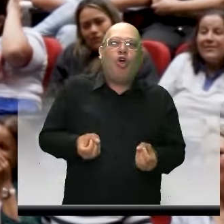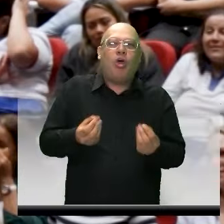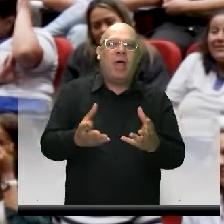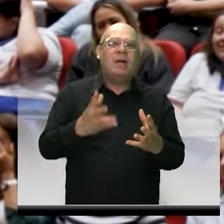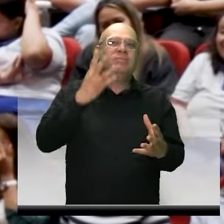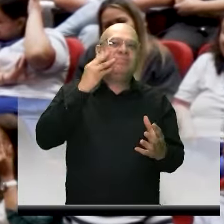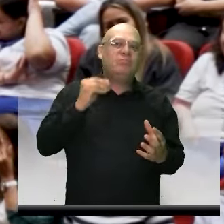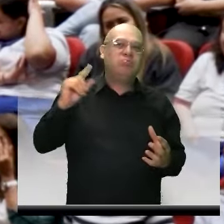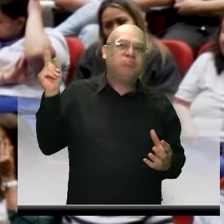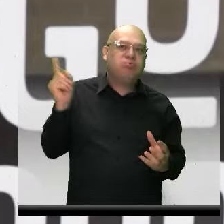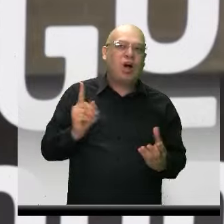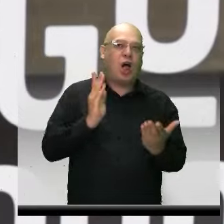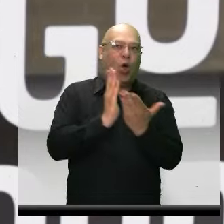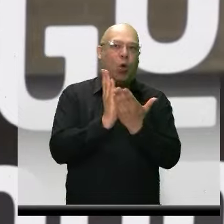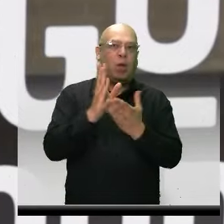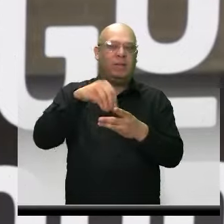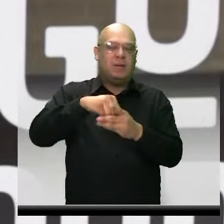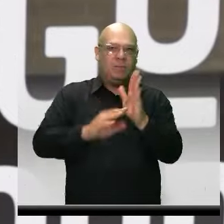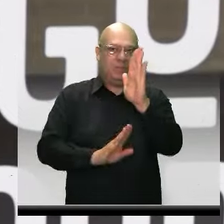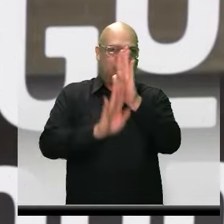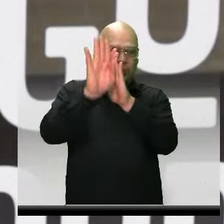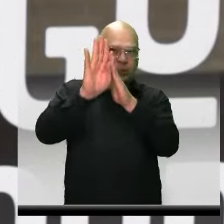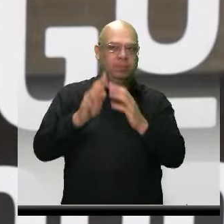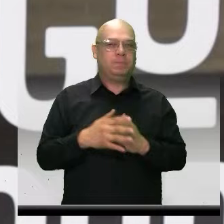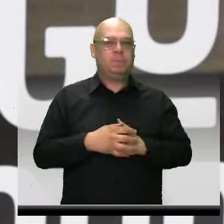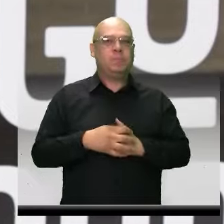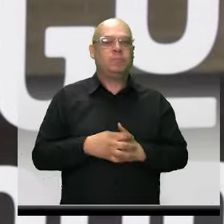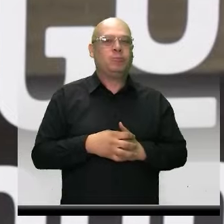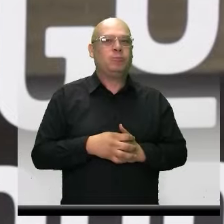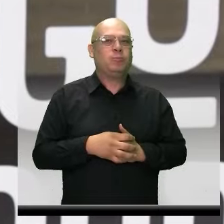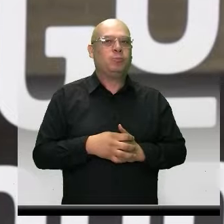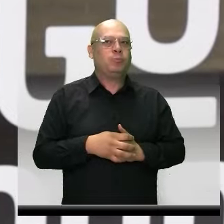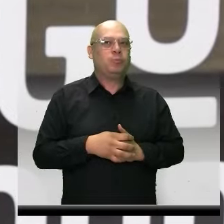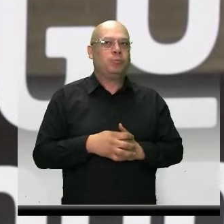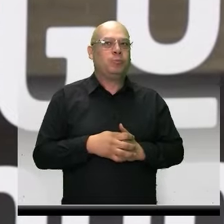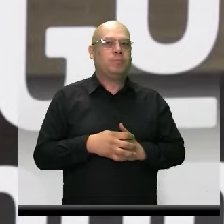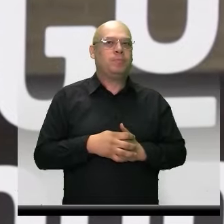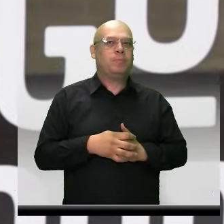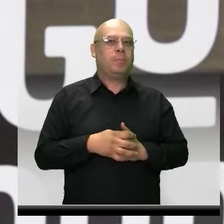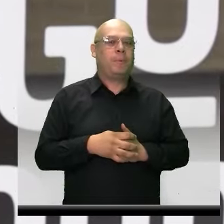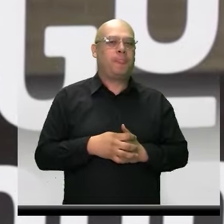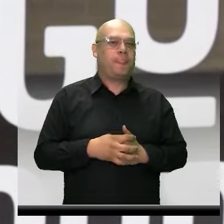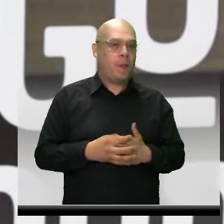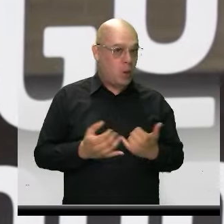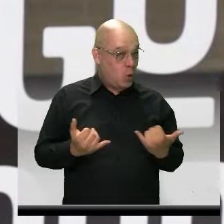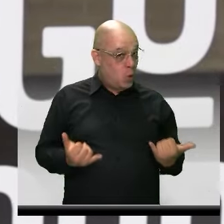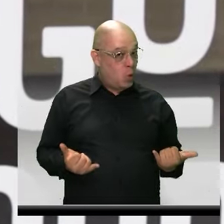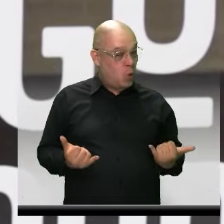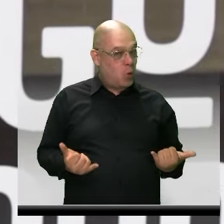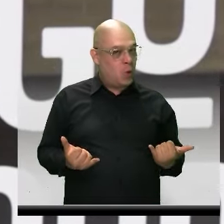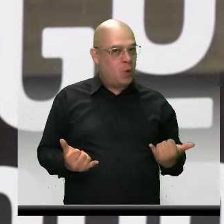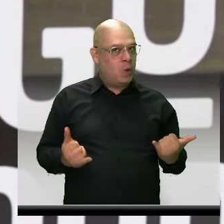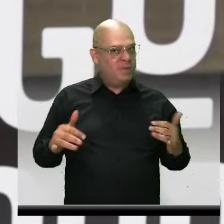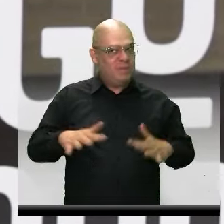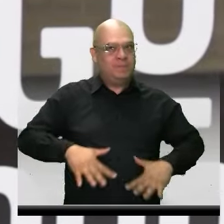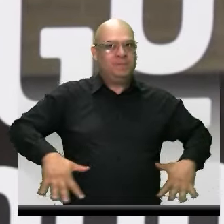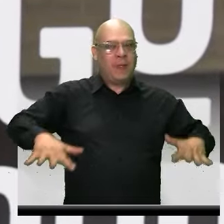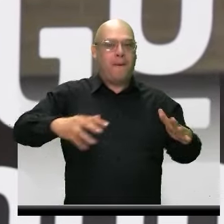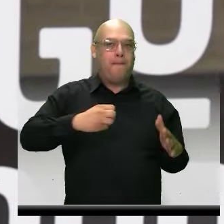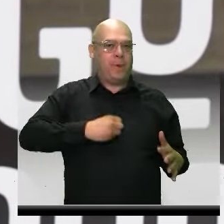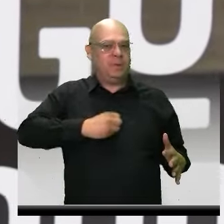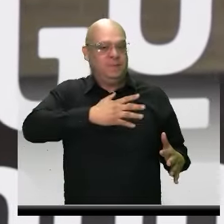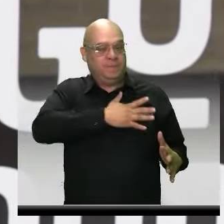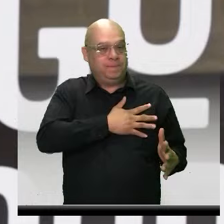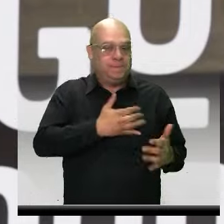educativas exitosas. El día de hoy estamos aprovechando esta maravillosa oportunidad que nos